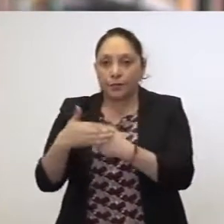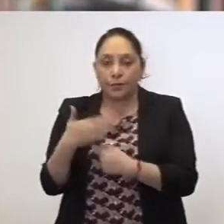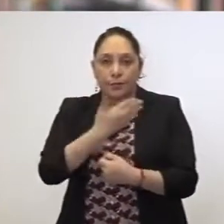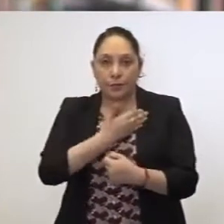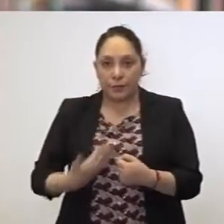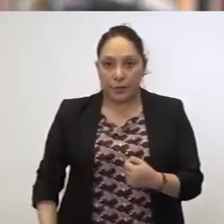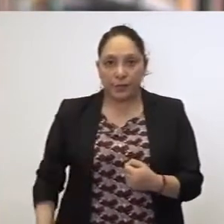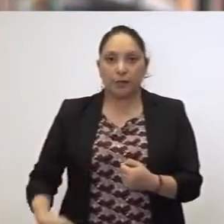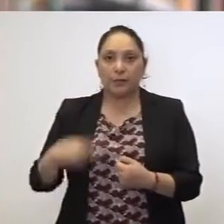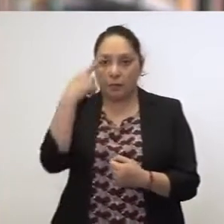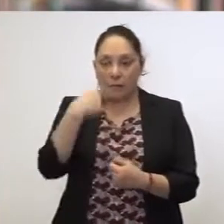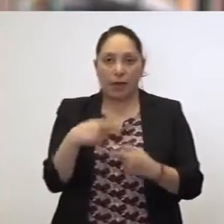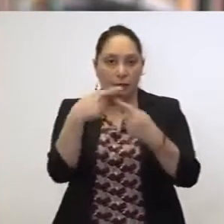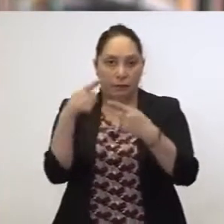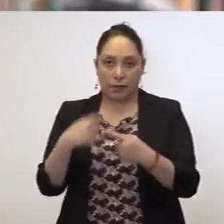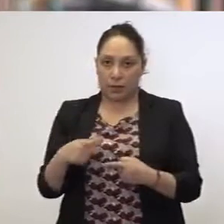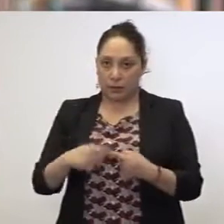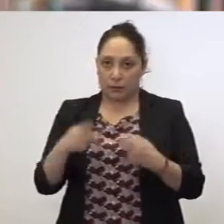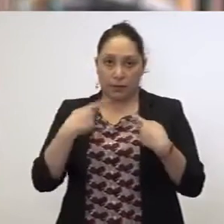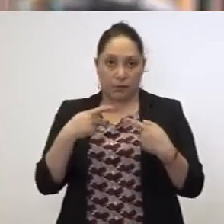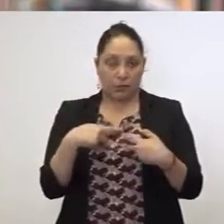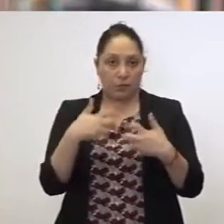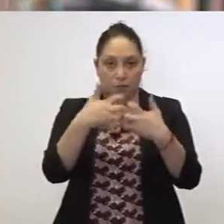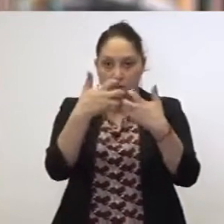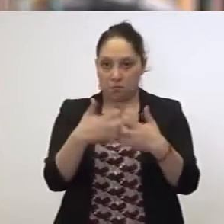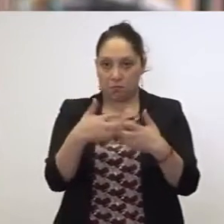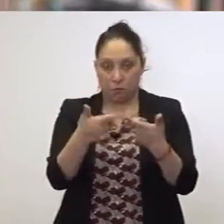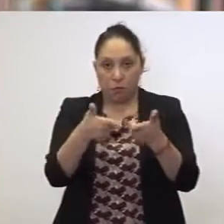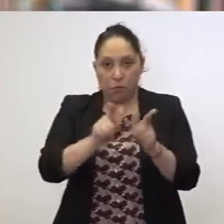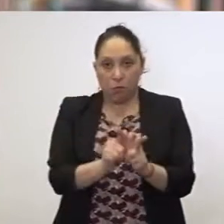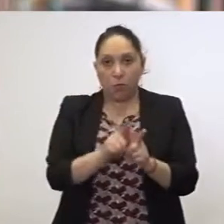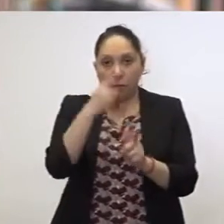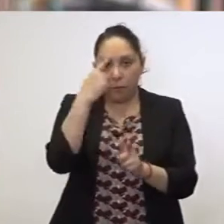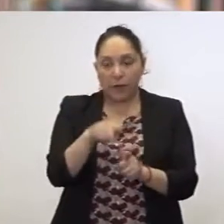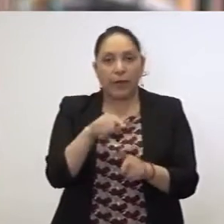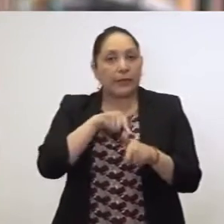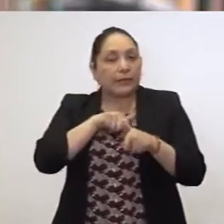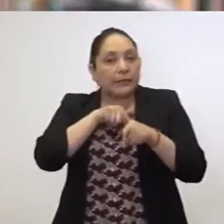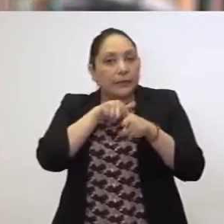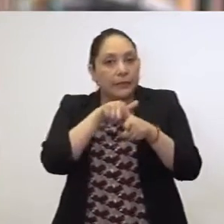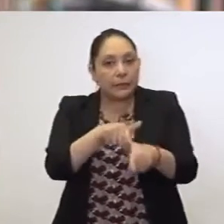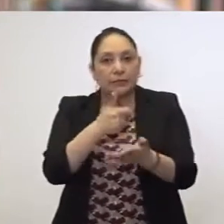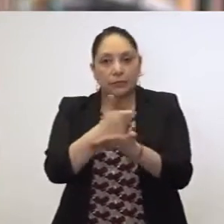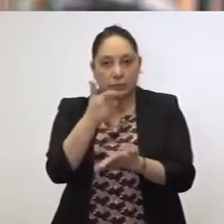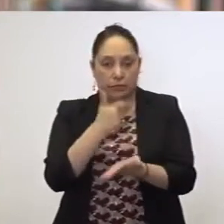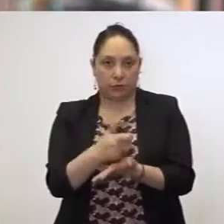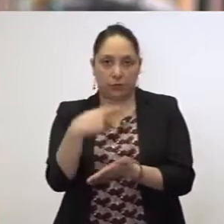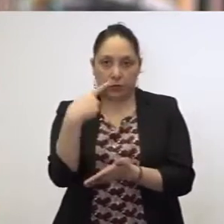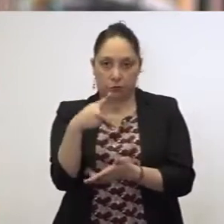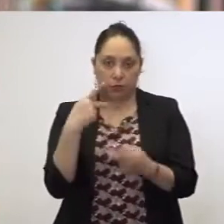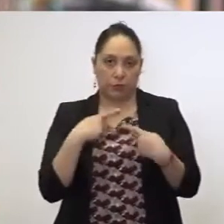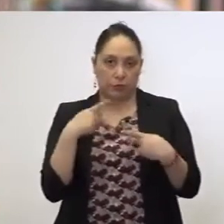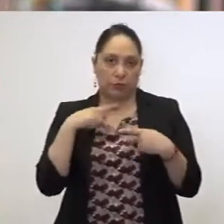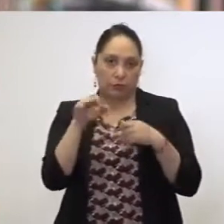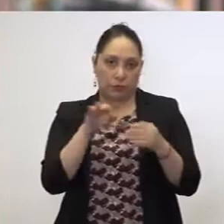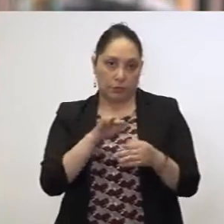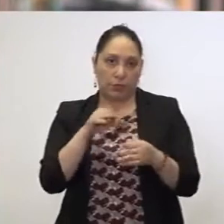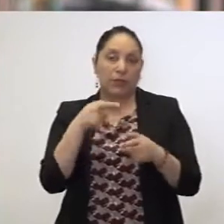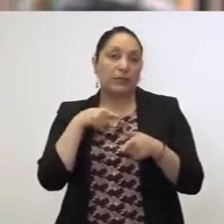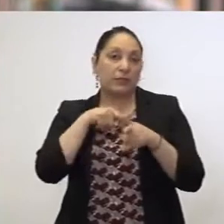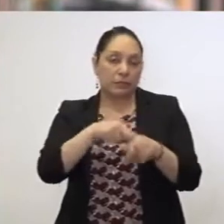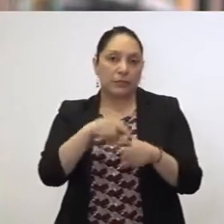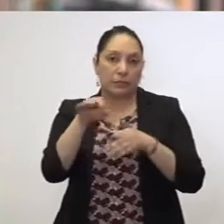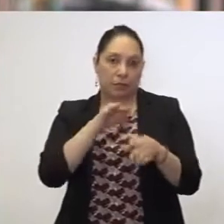para que tengan responsabilidad social y conserven el empleo y el ingreso de sus trabajadores. Es un asunto de